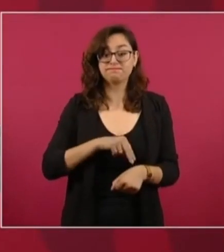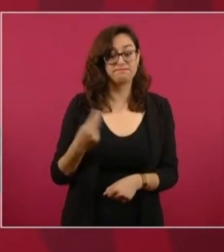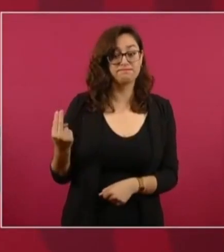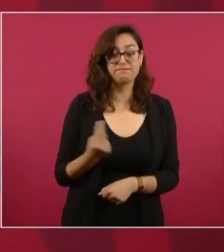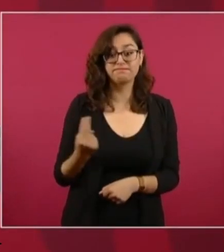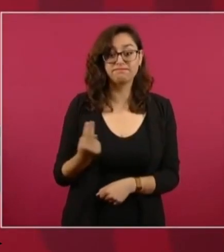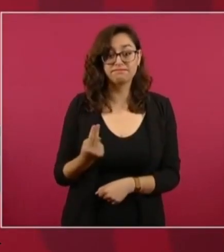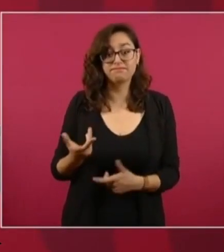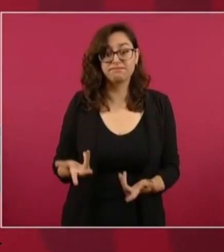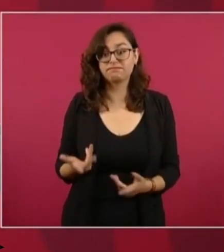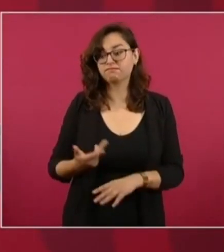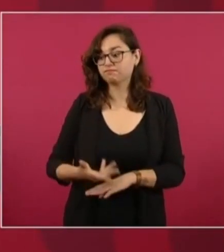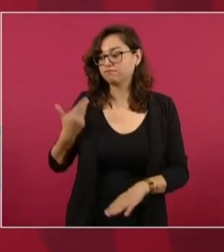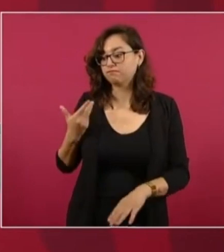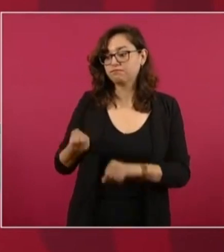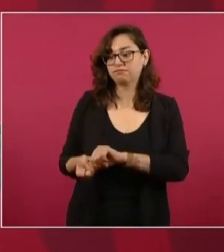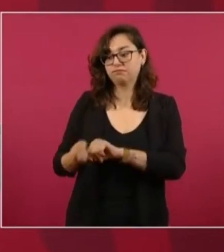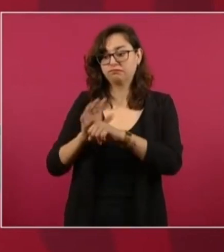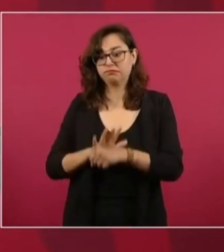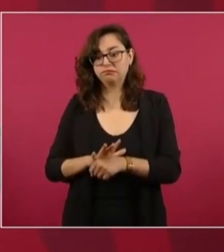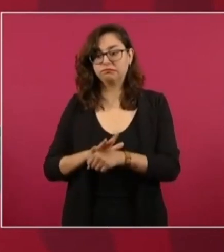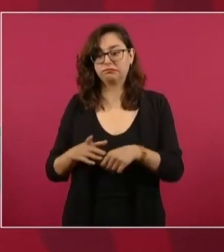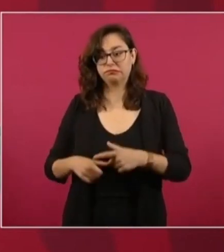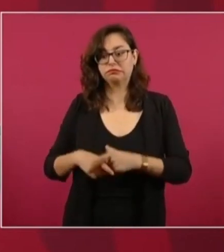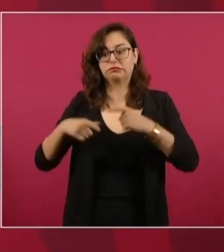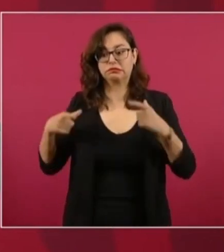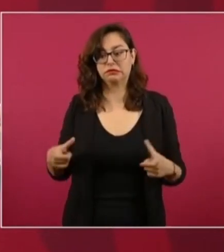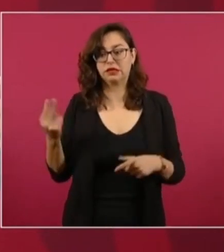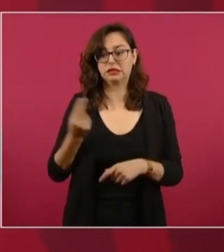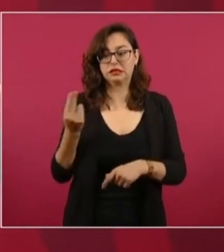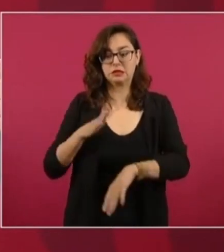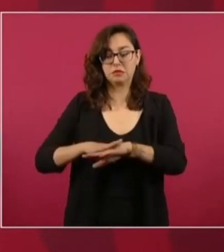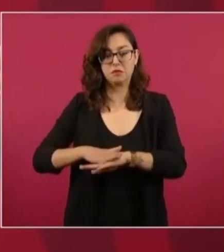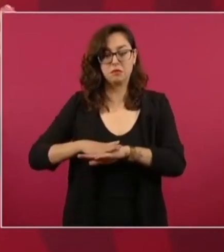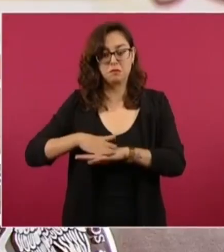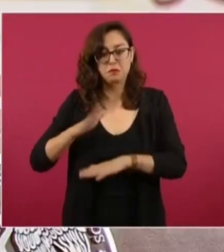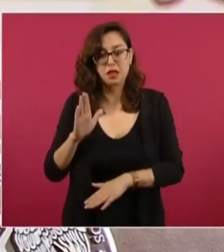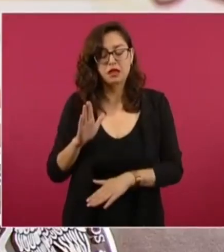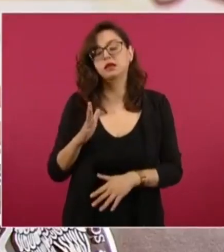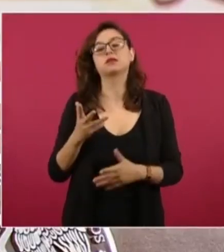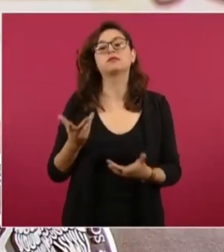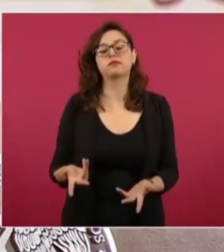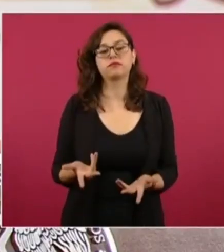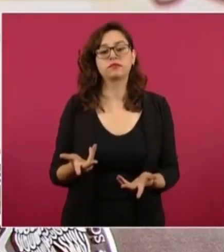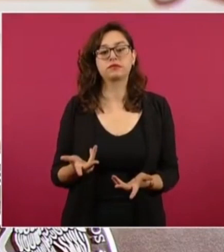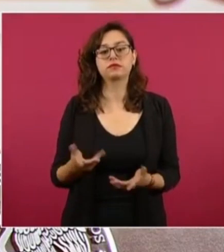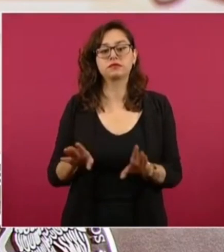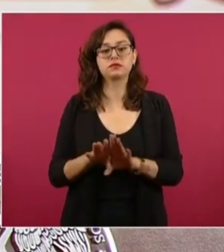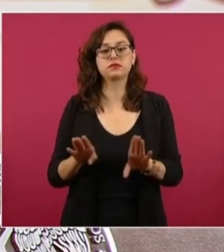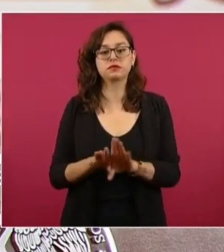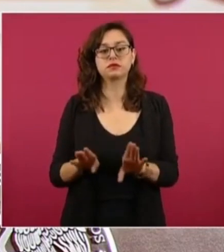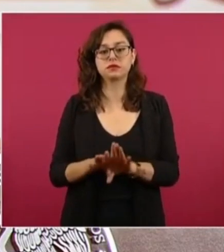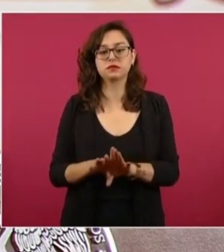inclusive fueron requeridos más. Después de esta situación, los 200 mil médicos se ubicaban en dos terceras